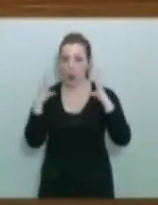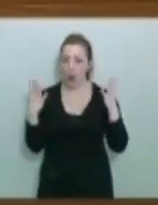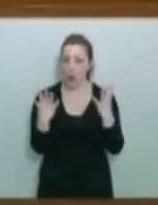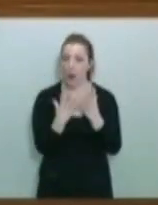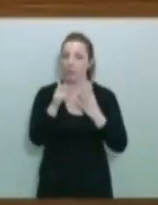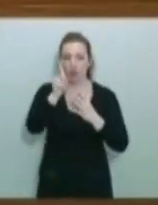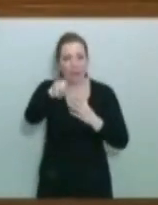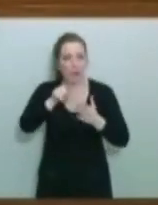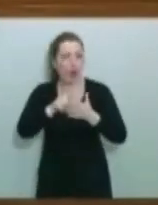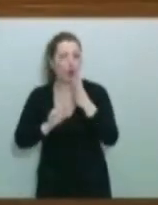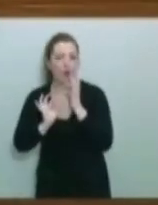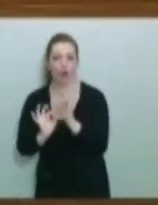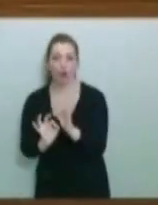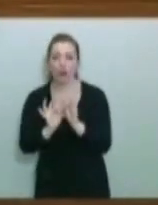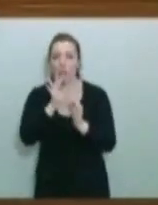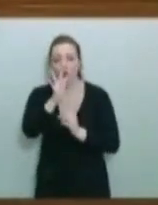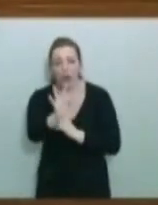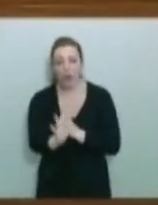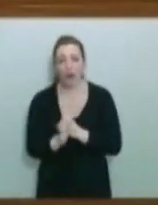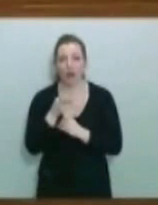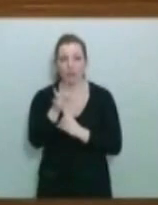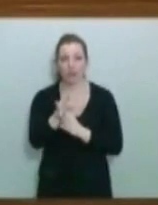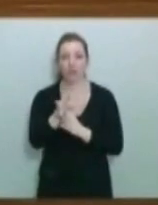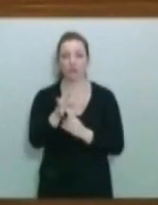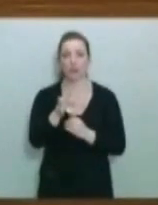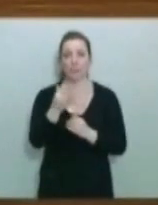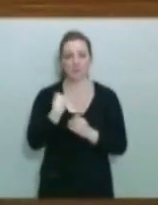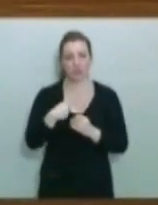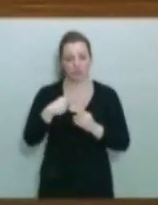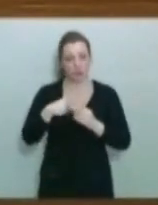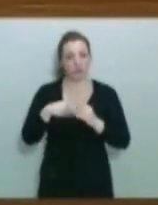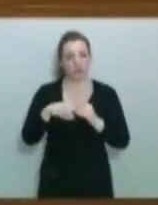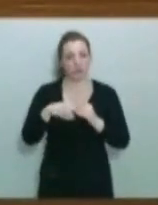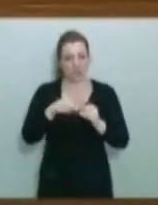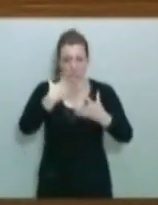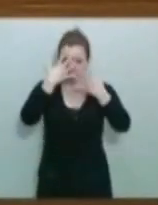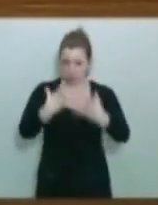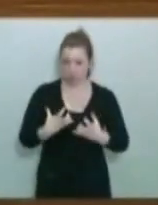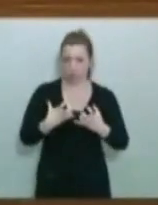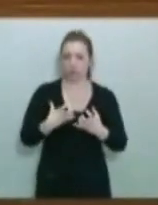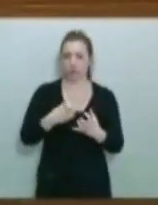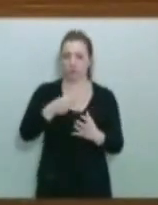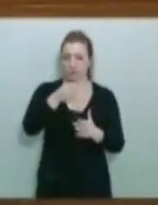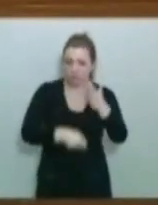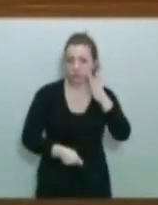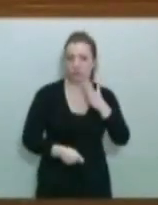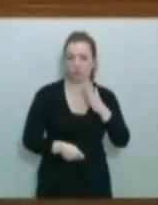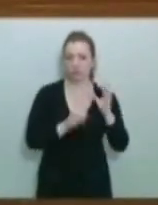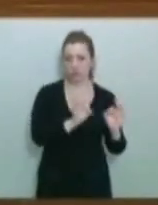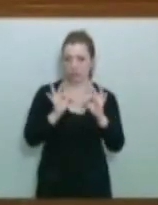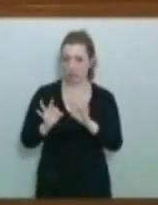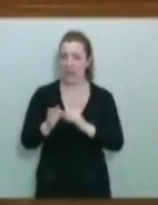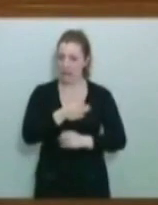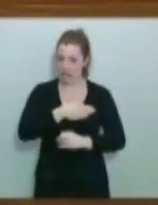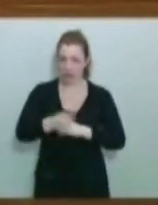concreto, que, además, impone orden y rigor. Es decir, menos mal que está usted